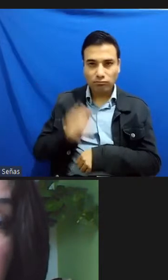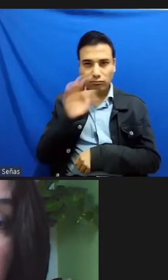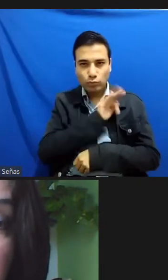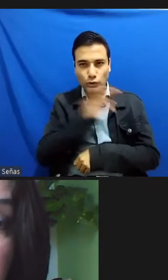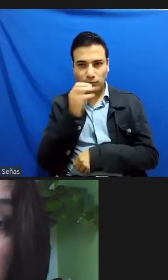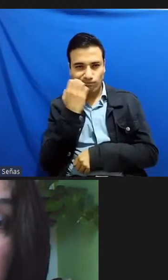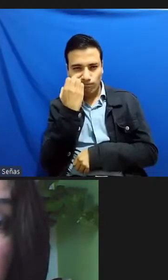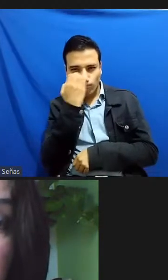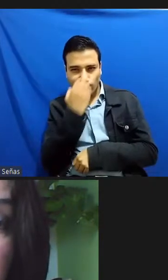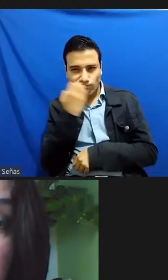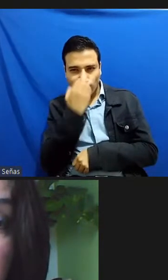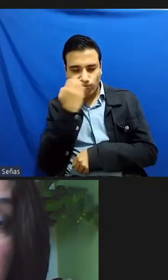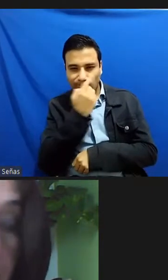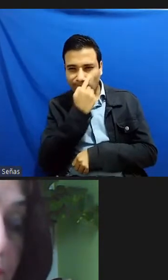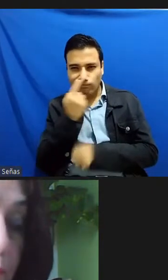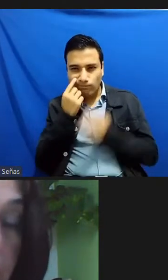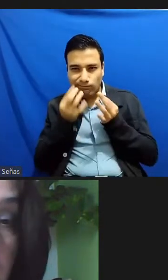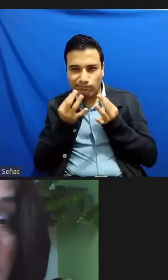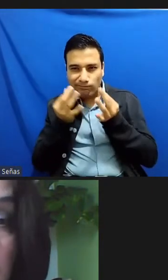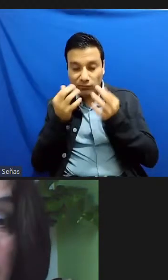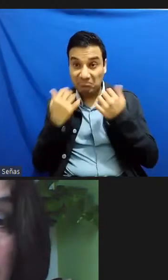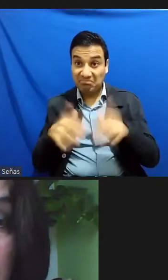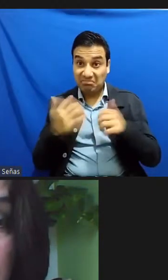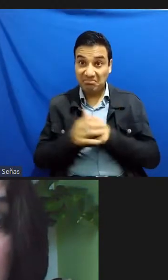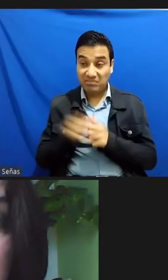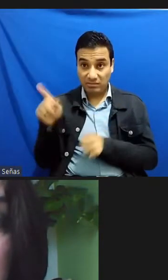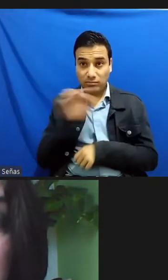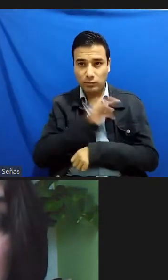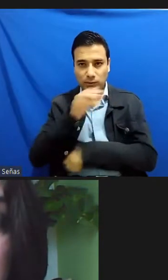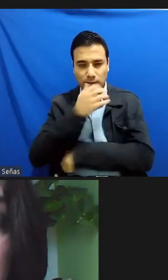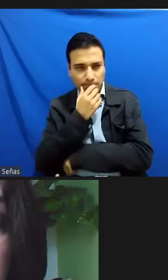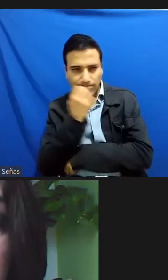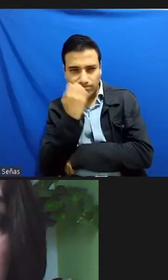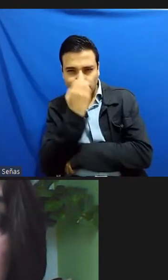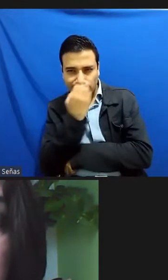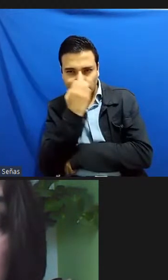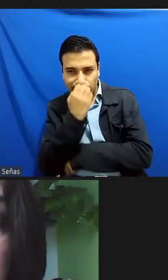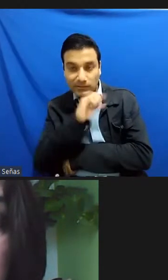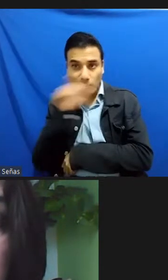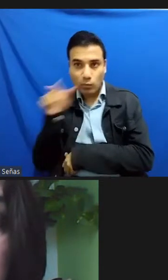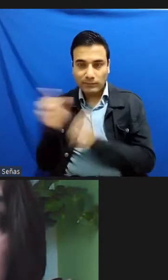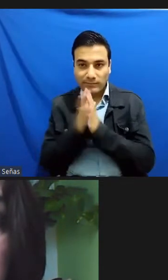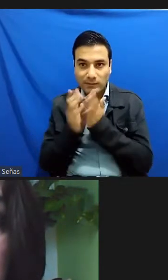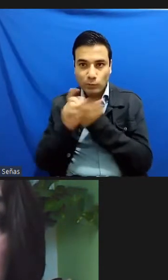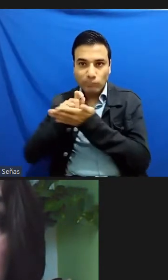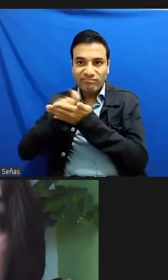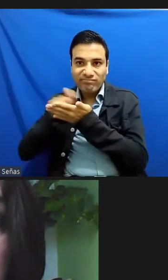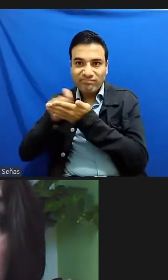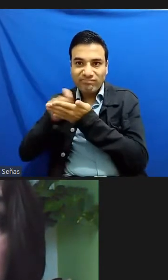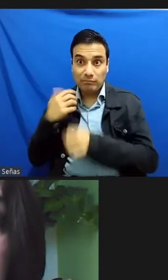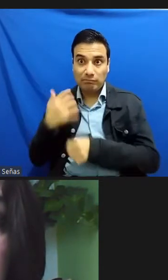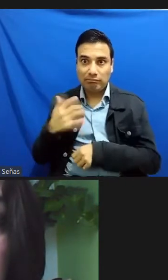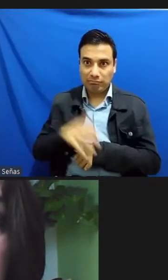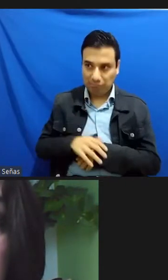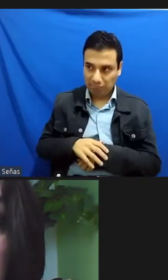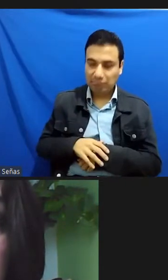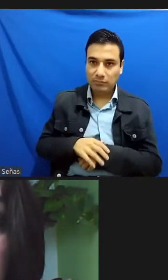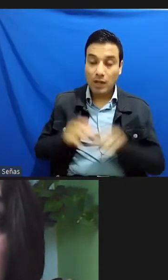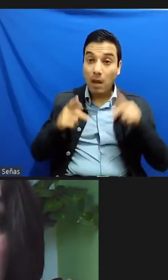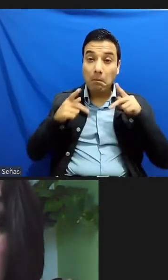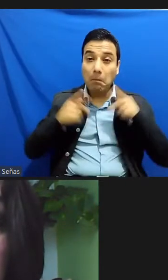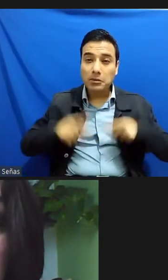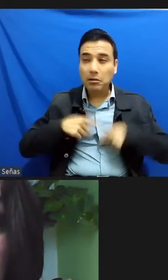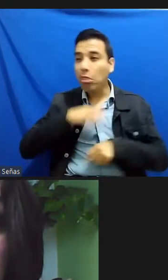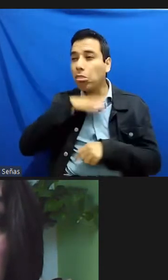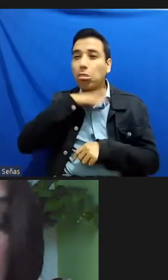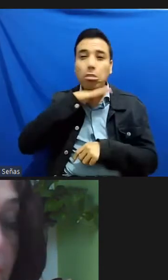¿no? y se dio cuenta de eso y sacó provecho de eso y a partir de ese camino que el otro no tiene ¿no?